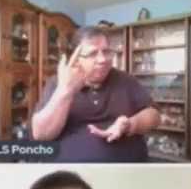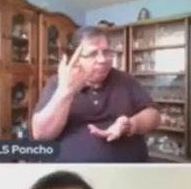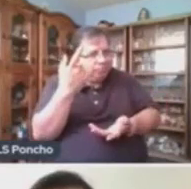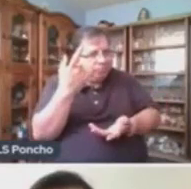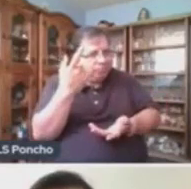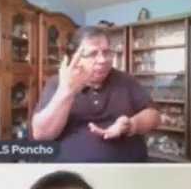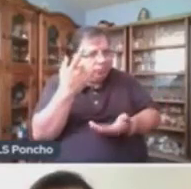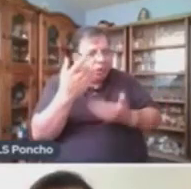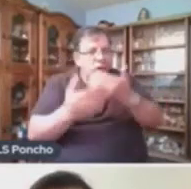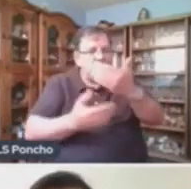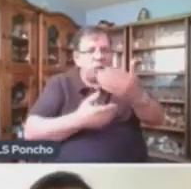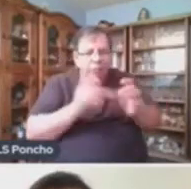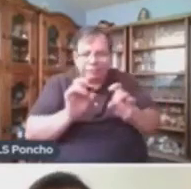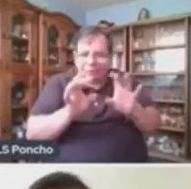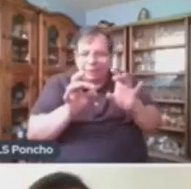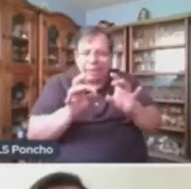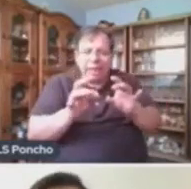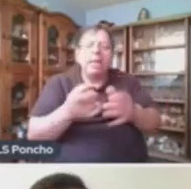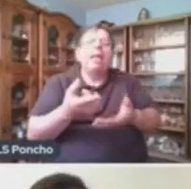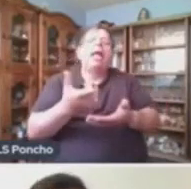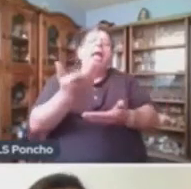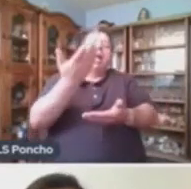Los Hechos Acontecidos